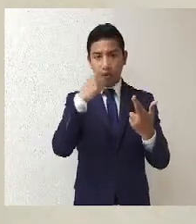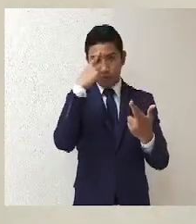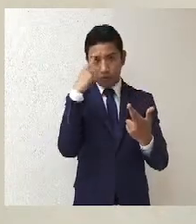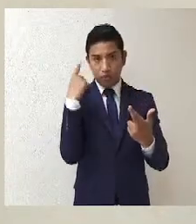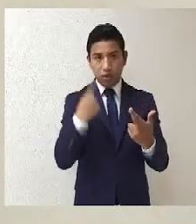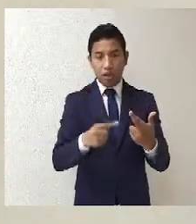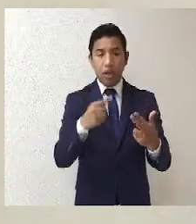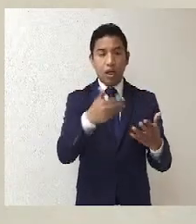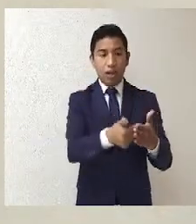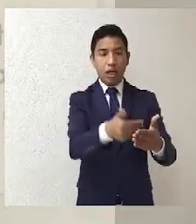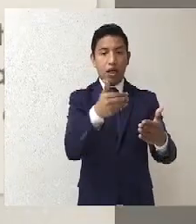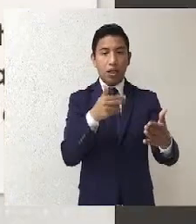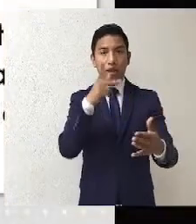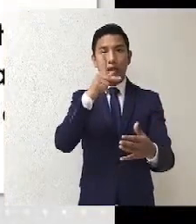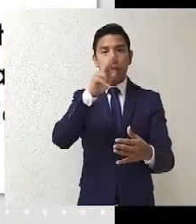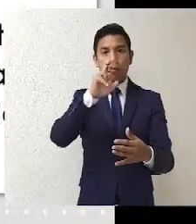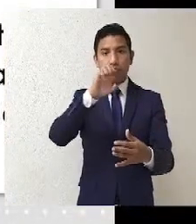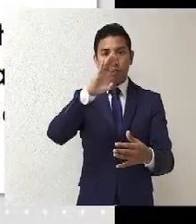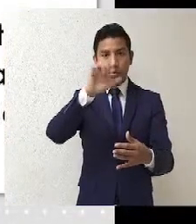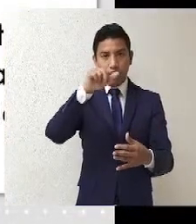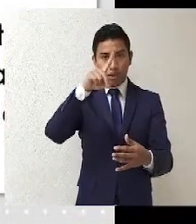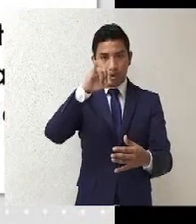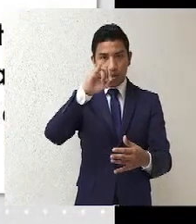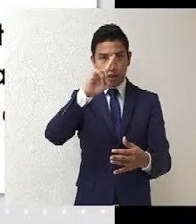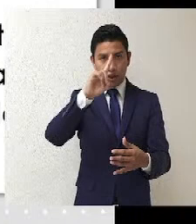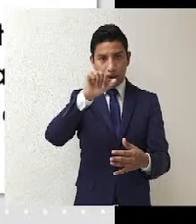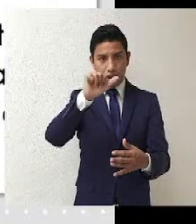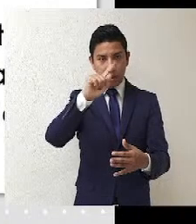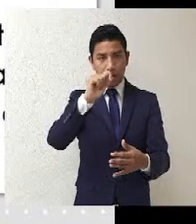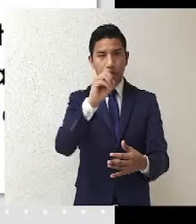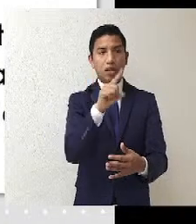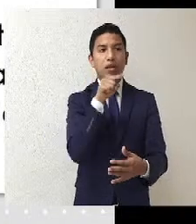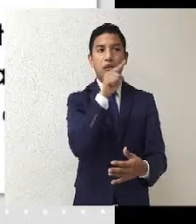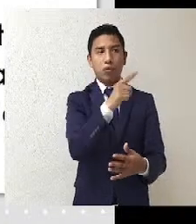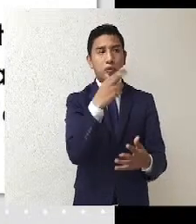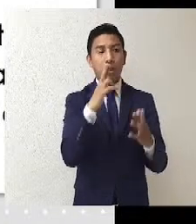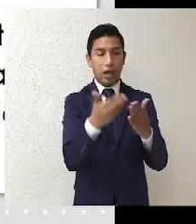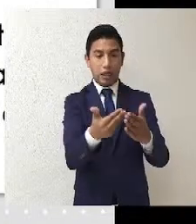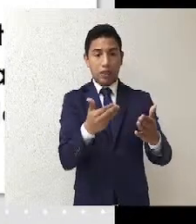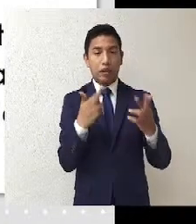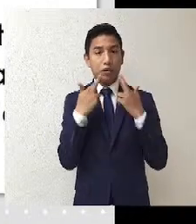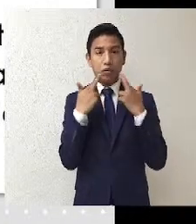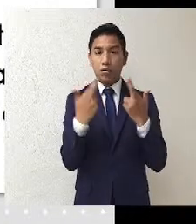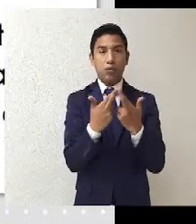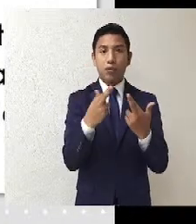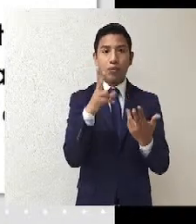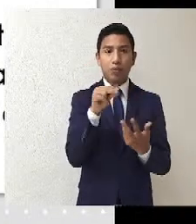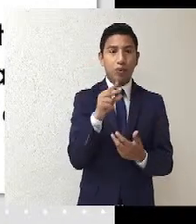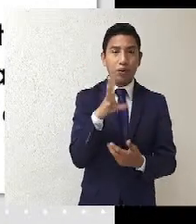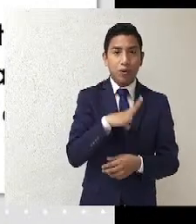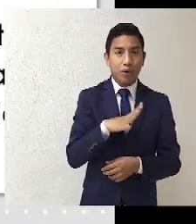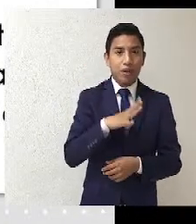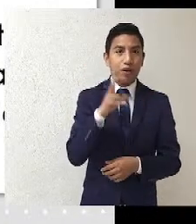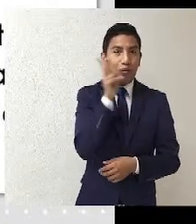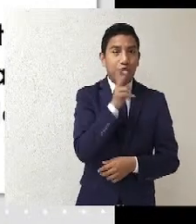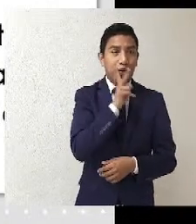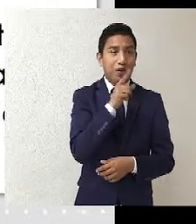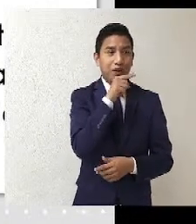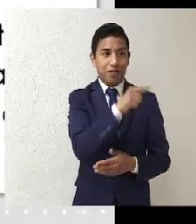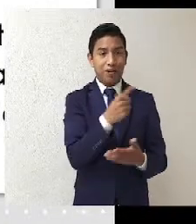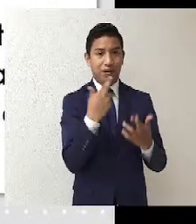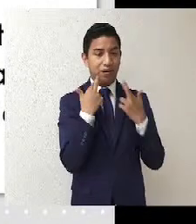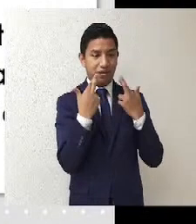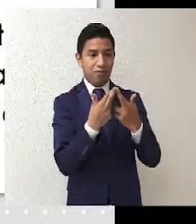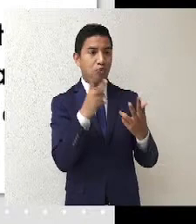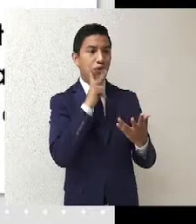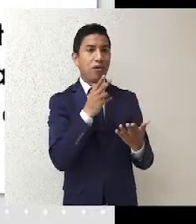precandidatura, y lo que dice el tribunal local es, oye, es que no me pruebas que no se llevó a cabo esta